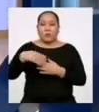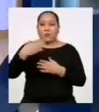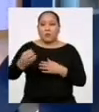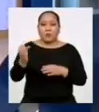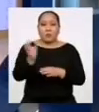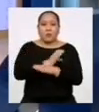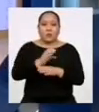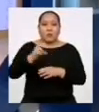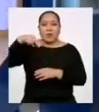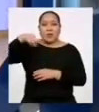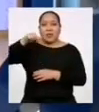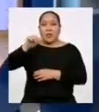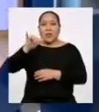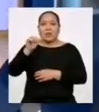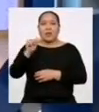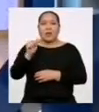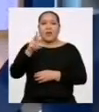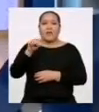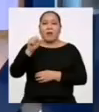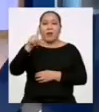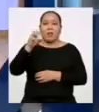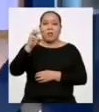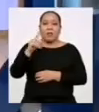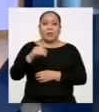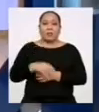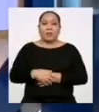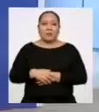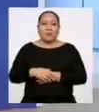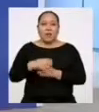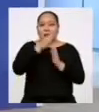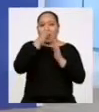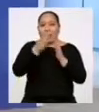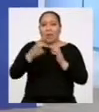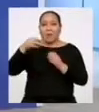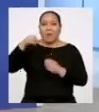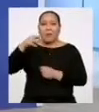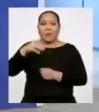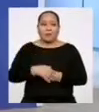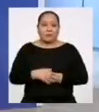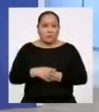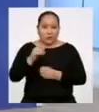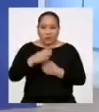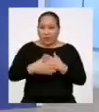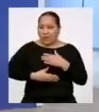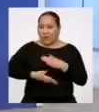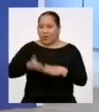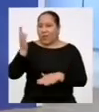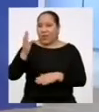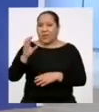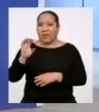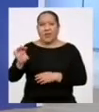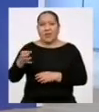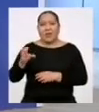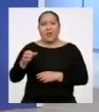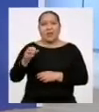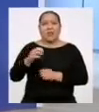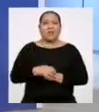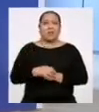cargo de Naya Valdés y se llama Helado de Mango. No se despeguen de Radio Yara FM.